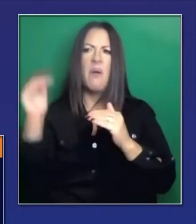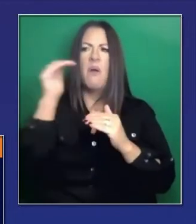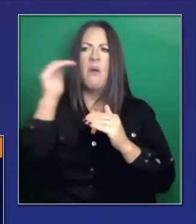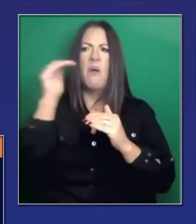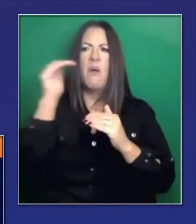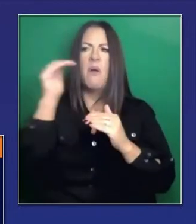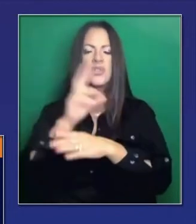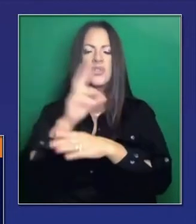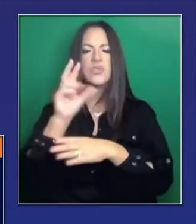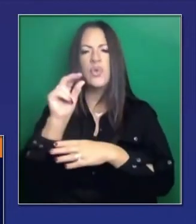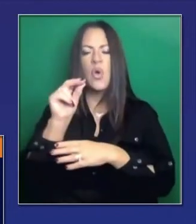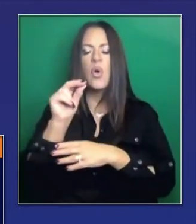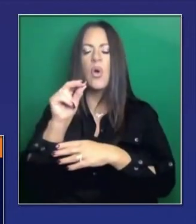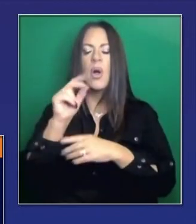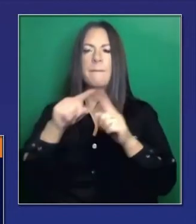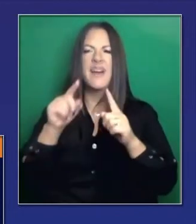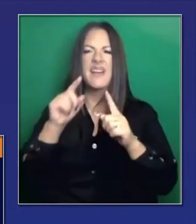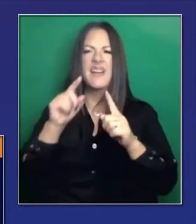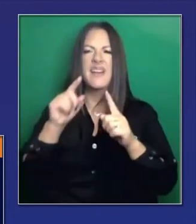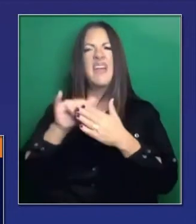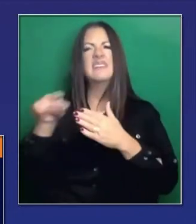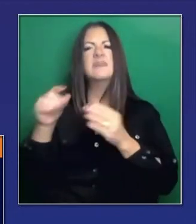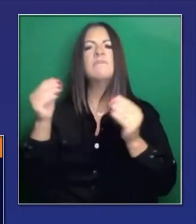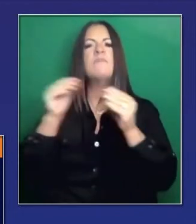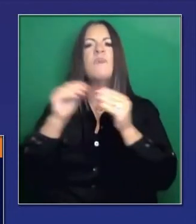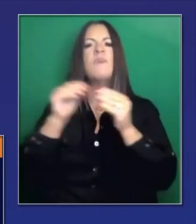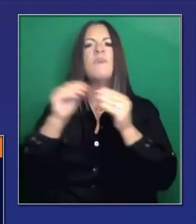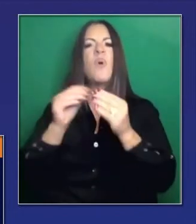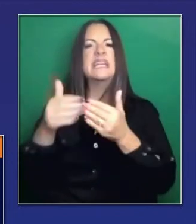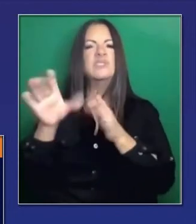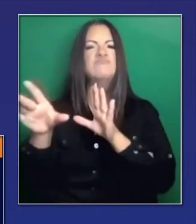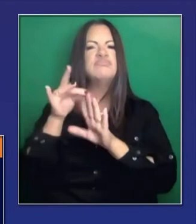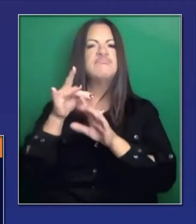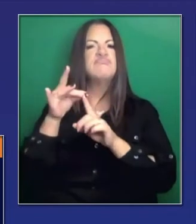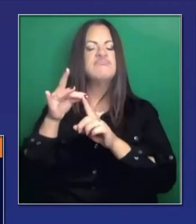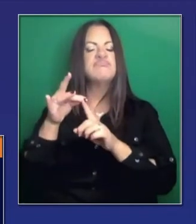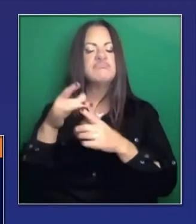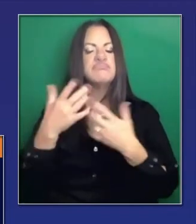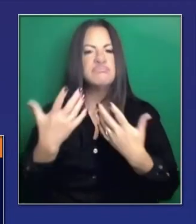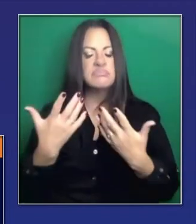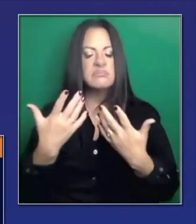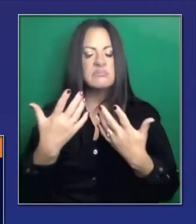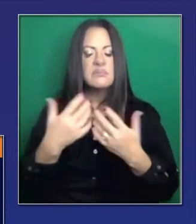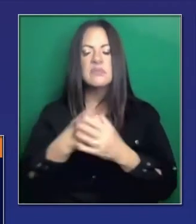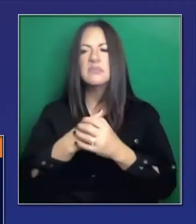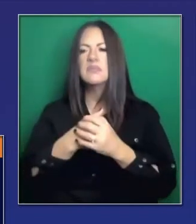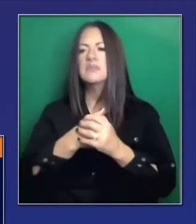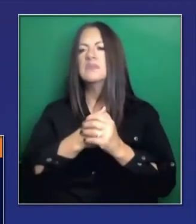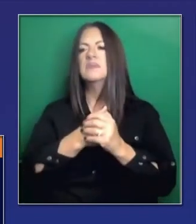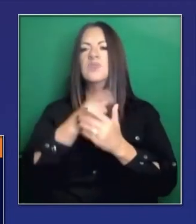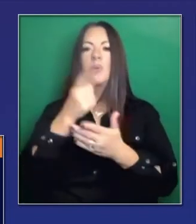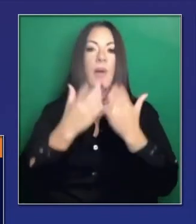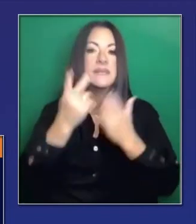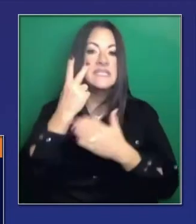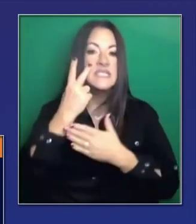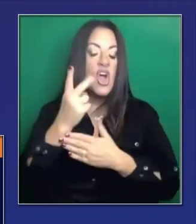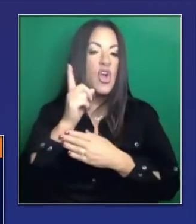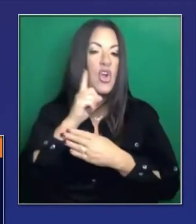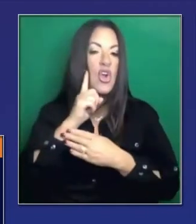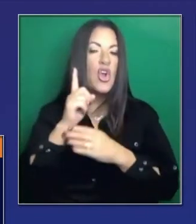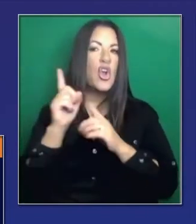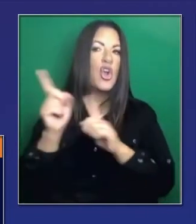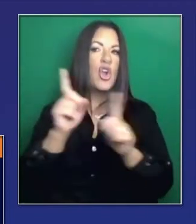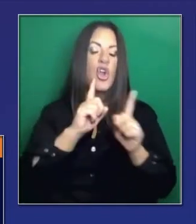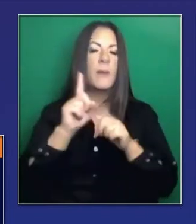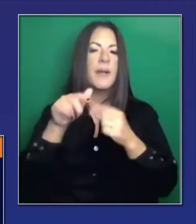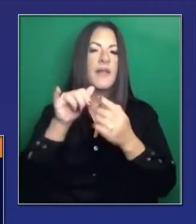condición. Y si creemos, lo hemos oído y ustedes seguramente lo han leído o han oído las pláticas en la